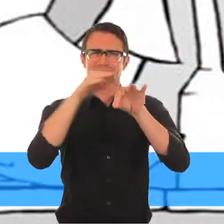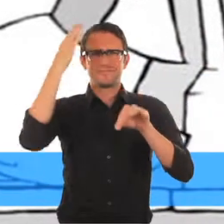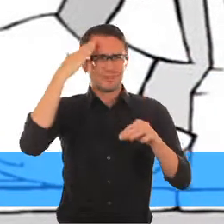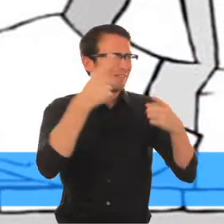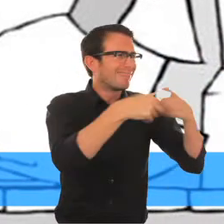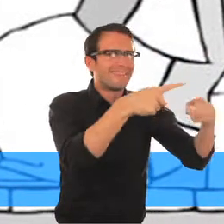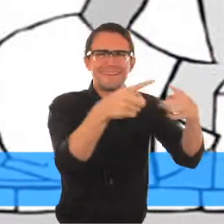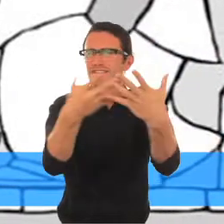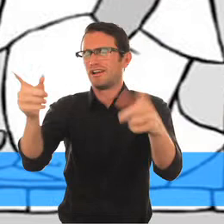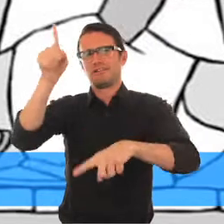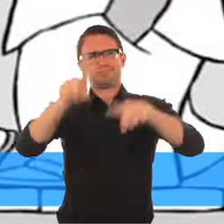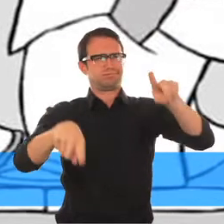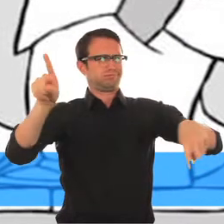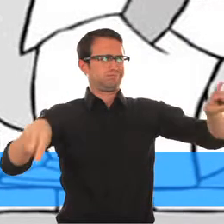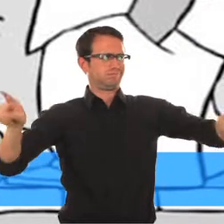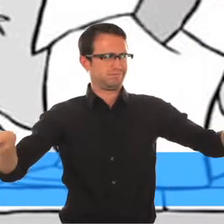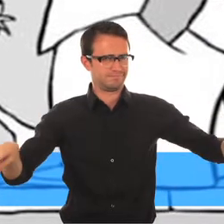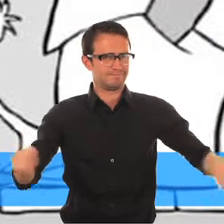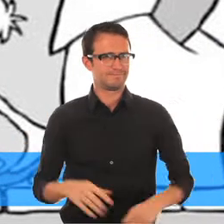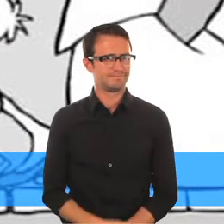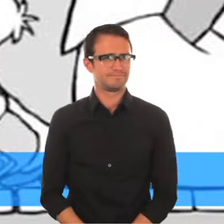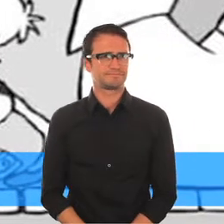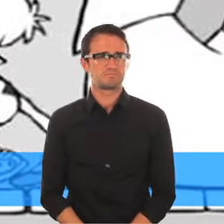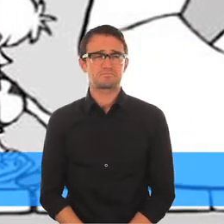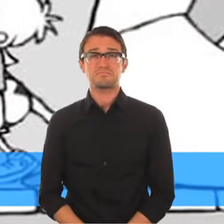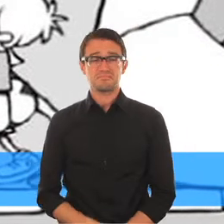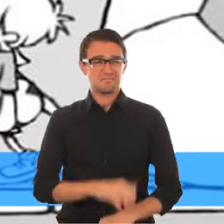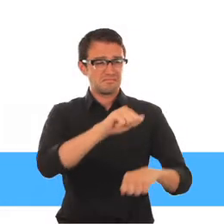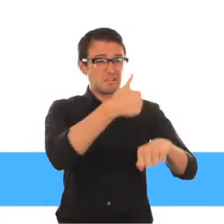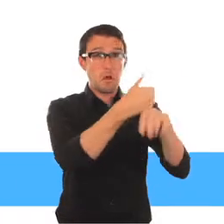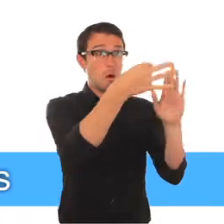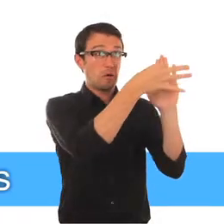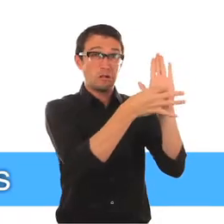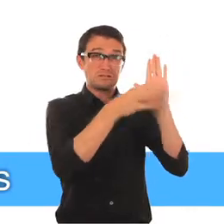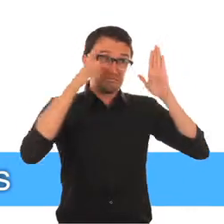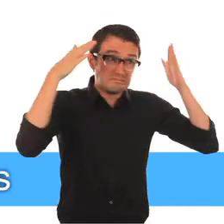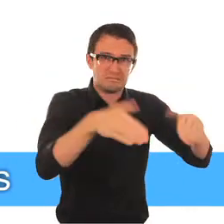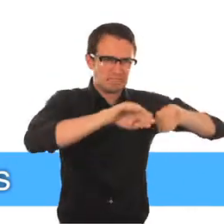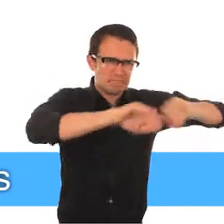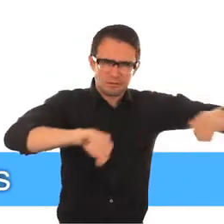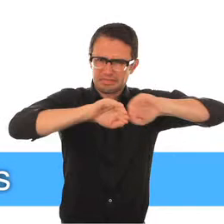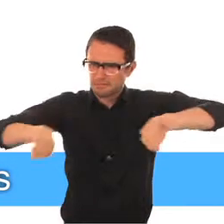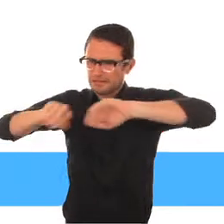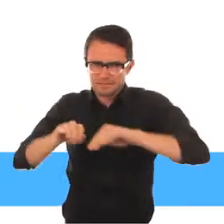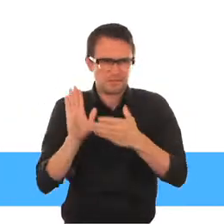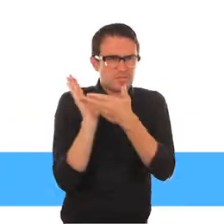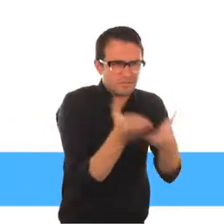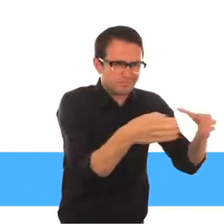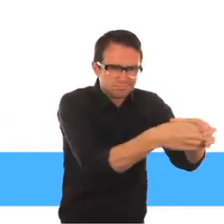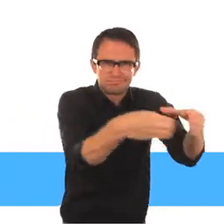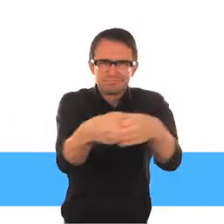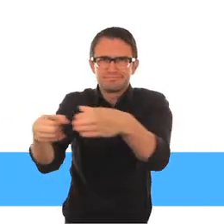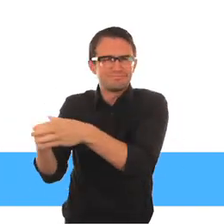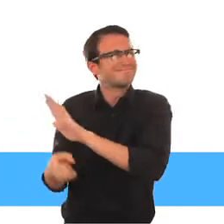fundamental del desarrollo social, económico y humano En lugar de crear políticas y acciones aislada para